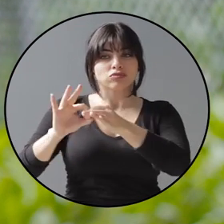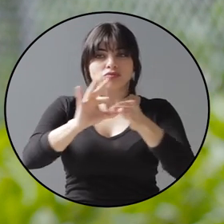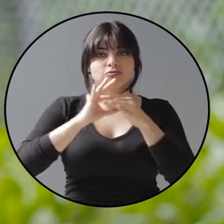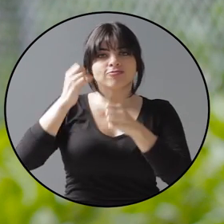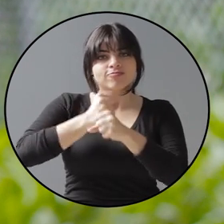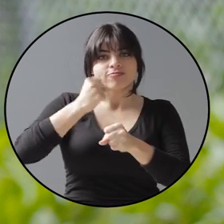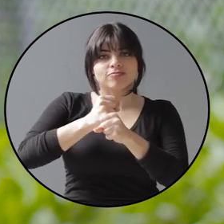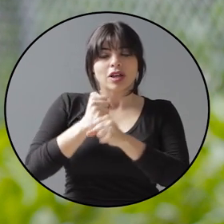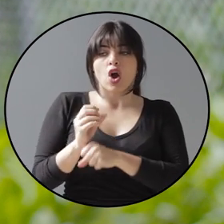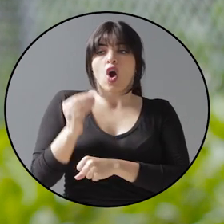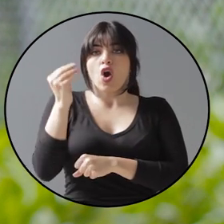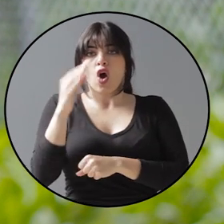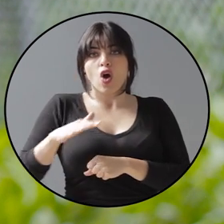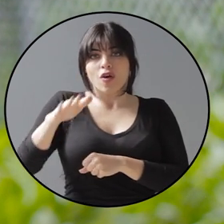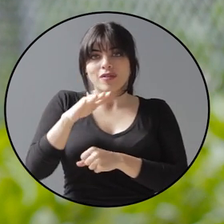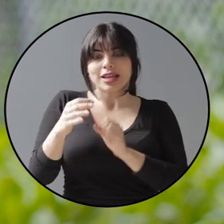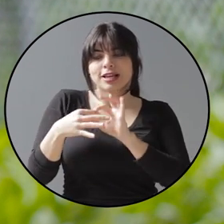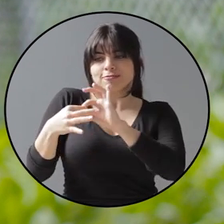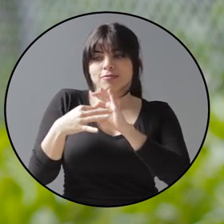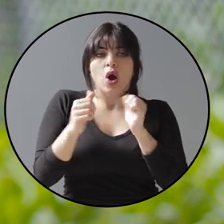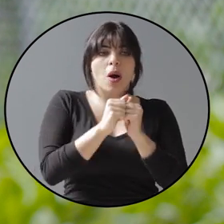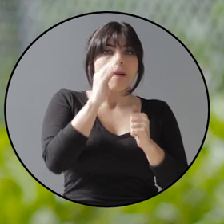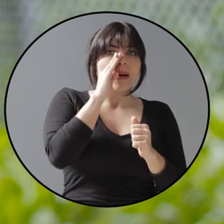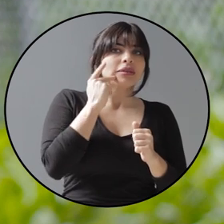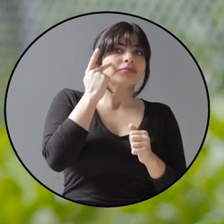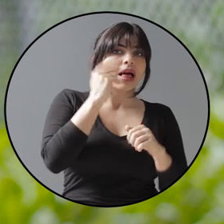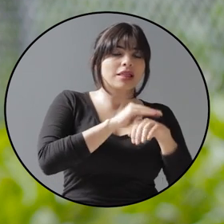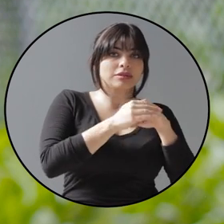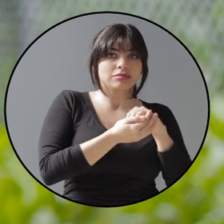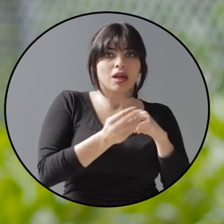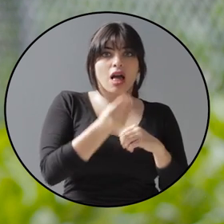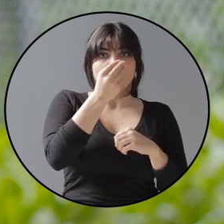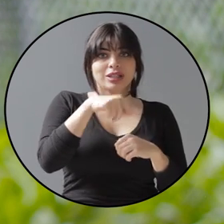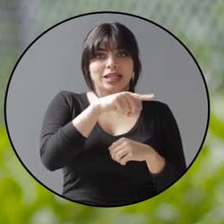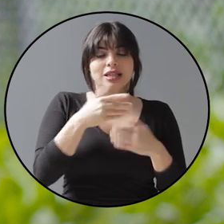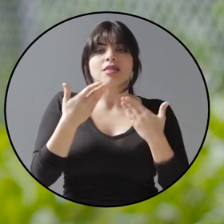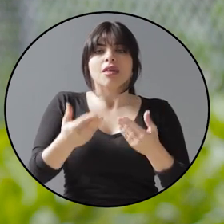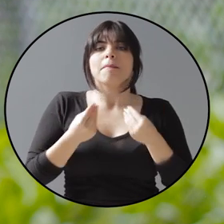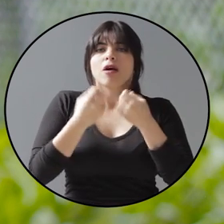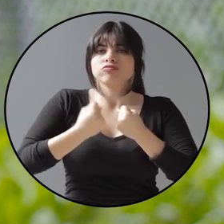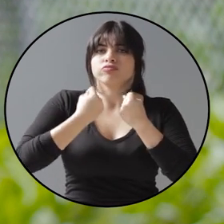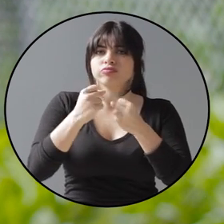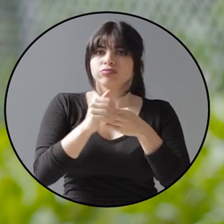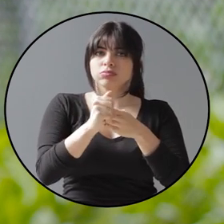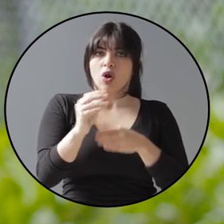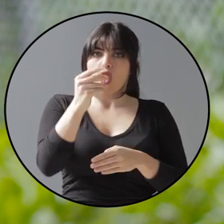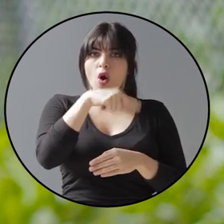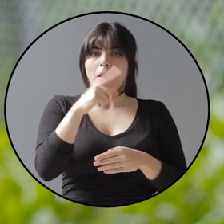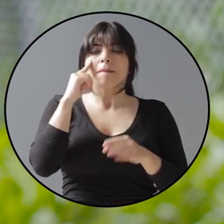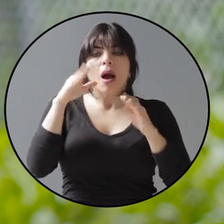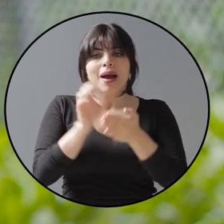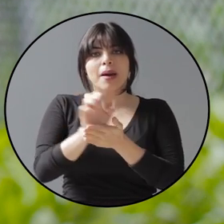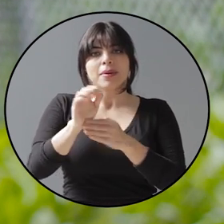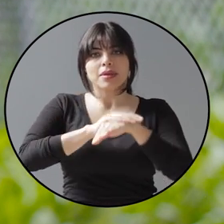trabajo con adolescentes y jóvenes, con madres y padres adolescentes, fortaleciendo el liderazgo juvenil enfocado a la prevención